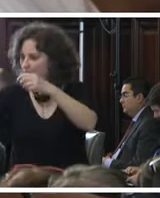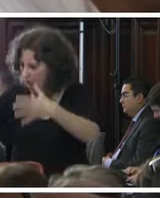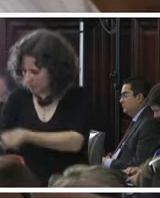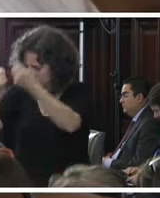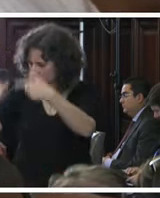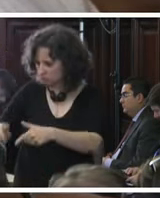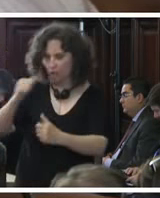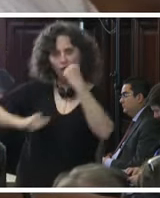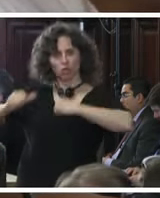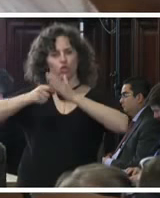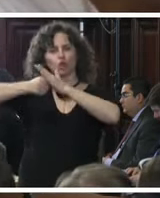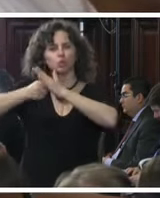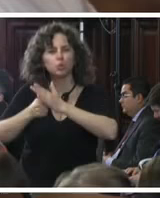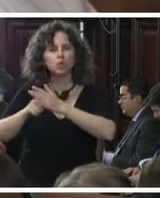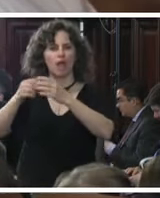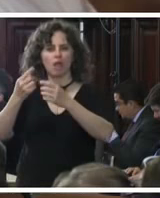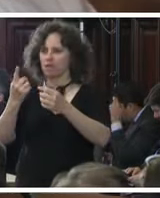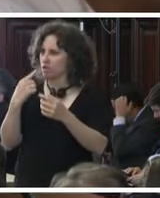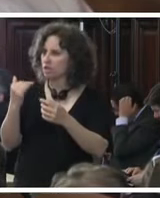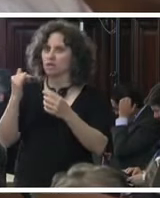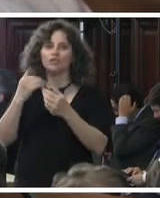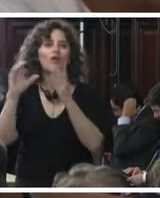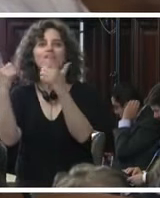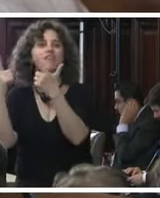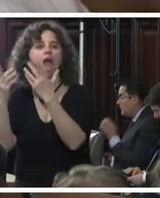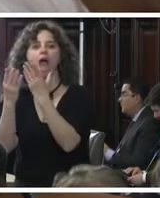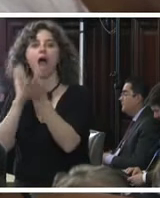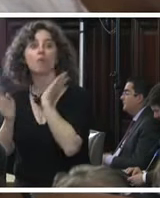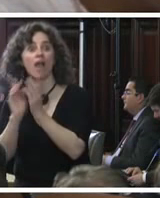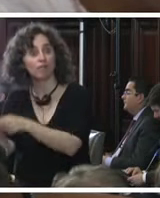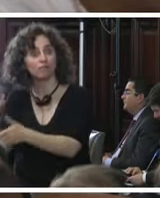y detenido que fue interrogado en ausencia de abogado esa es la realidad